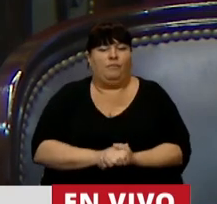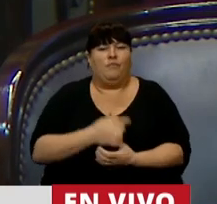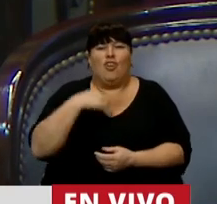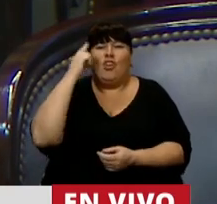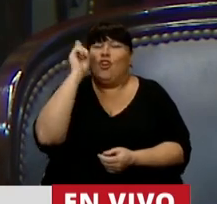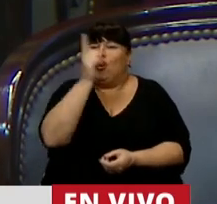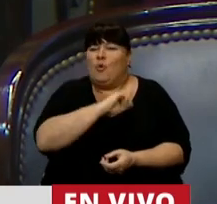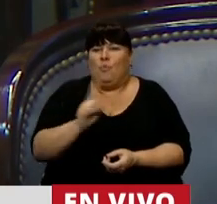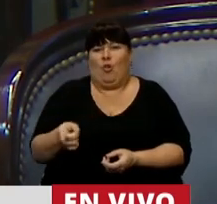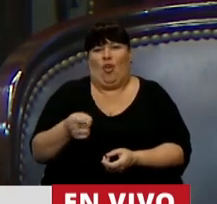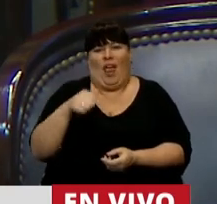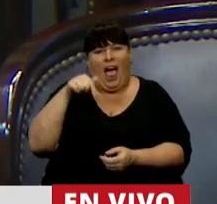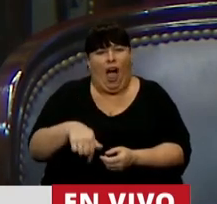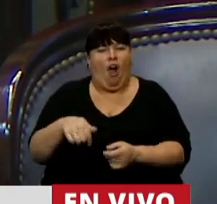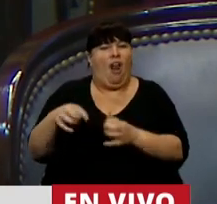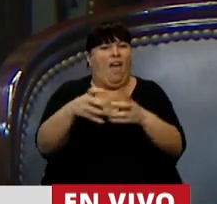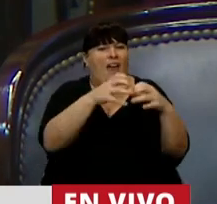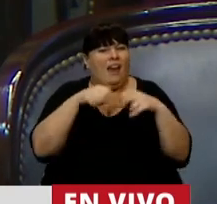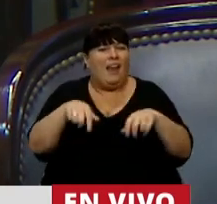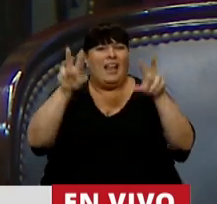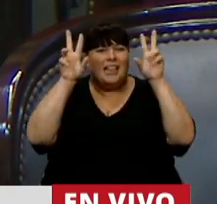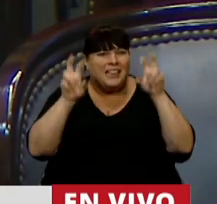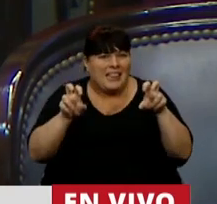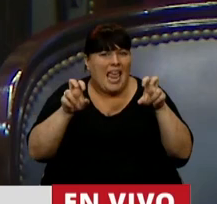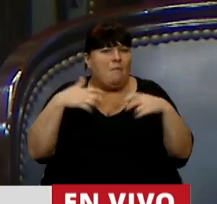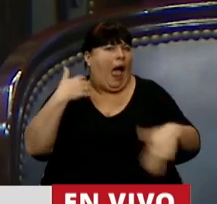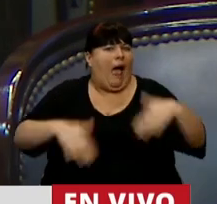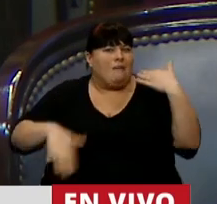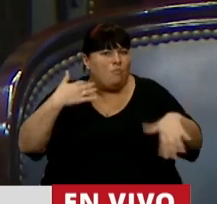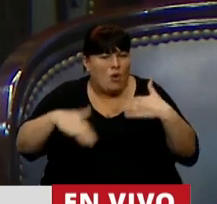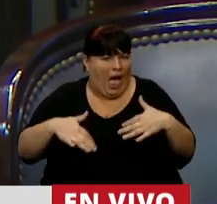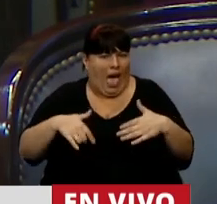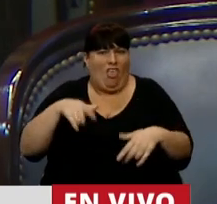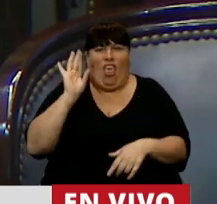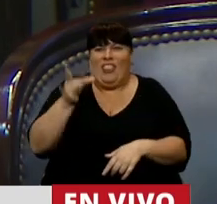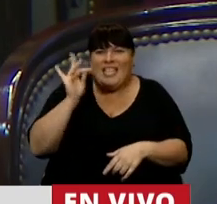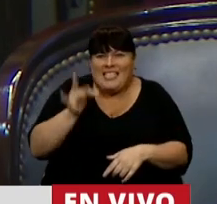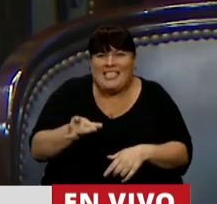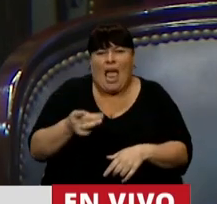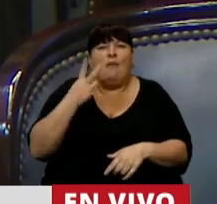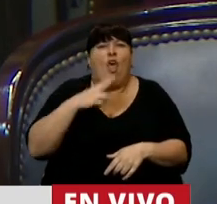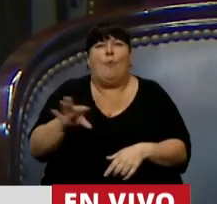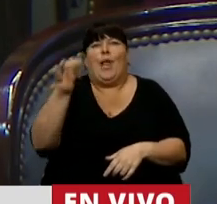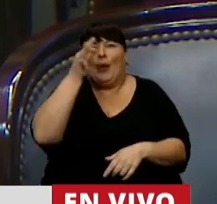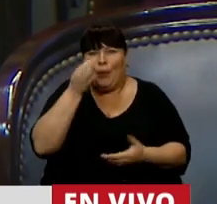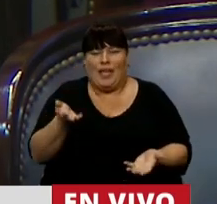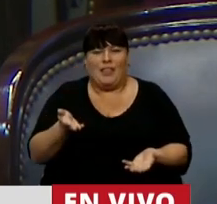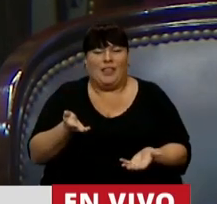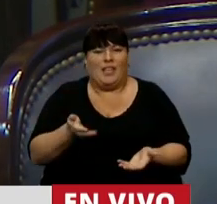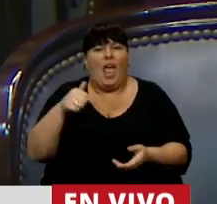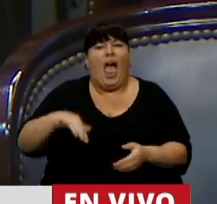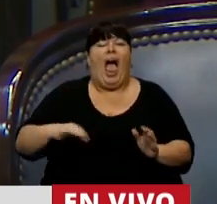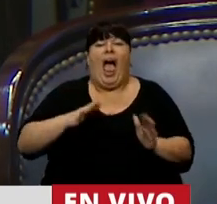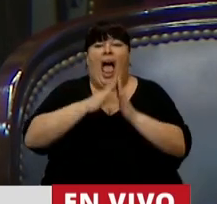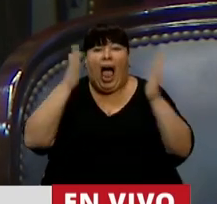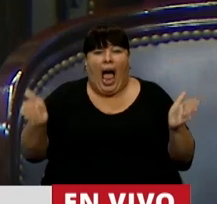creer que estemos tratando este tema de apuros en diciembre 2020. Un